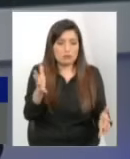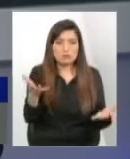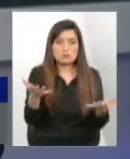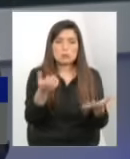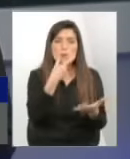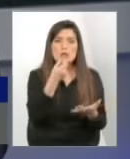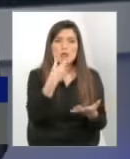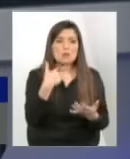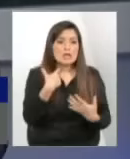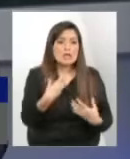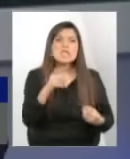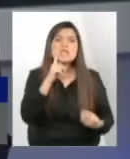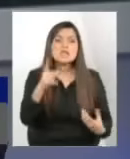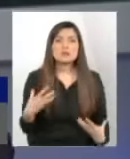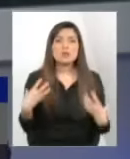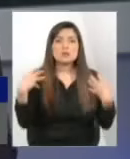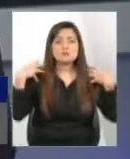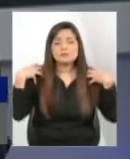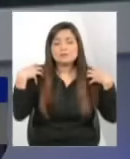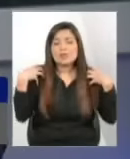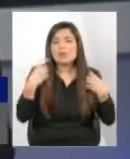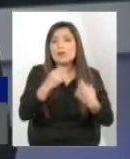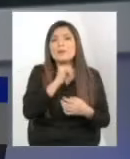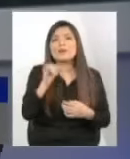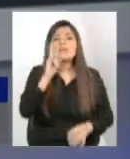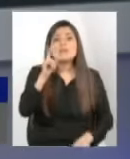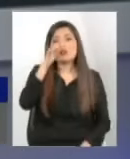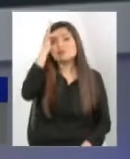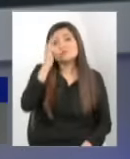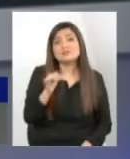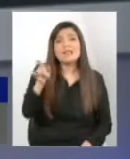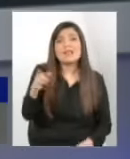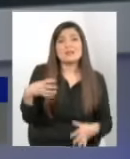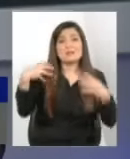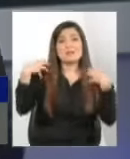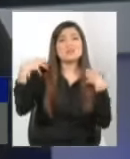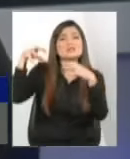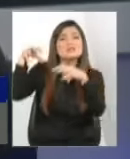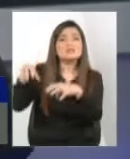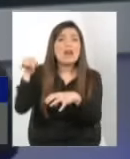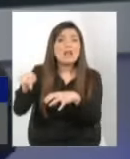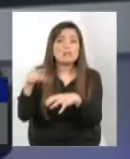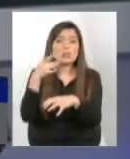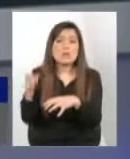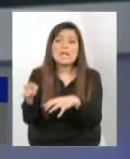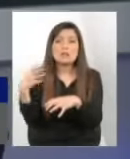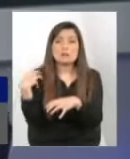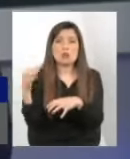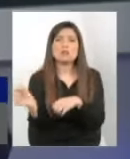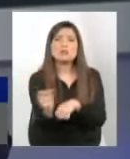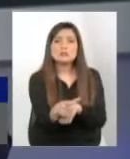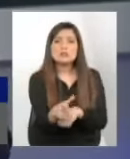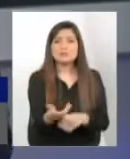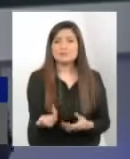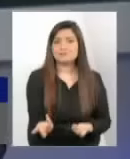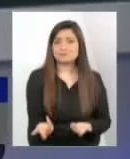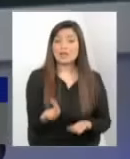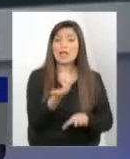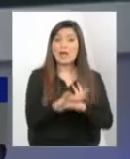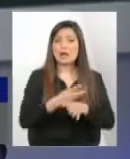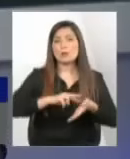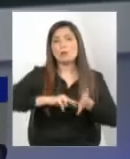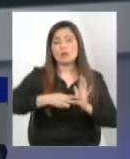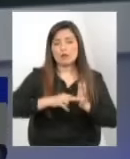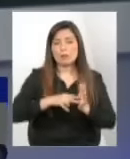al medicamento ¿quién? se va a ser responsable al final el educador va a ser responsable por haber entregado el medicamento entonces claramente tenemos un problema que